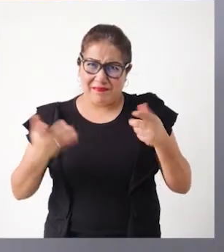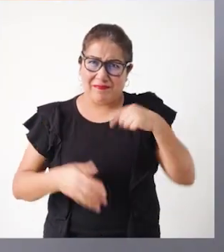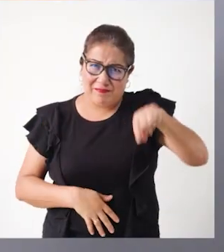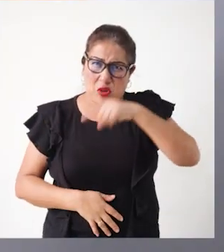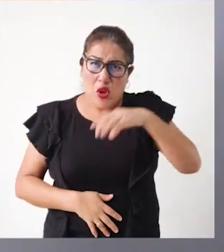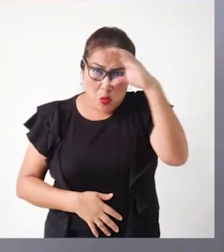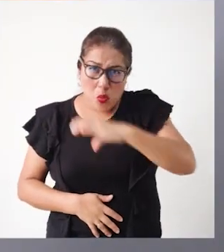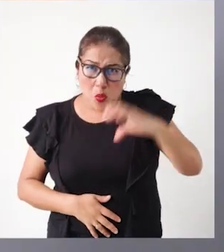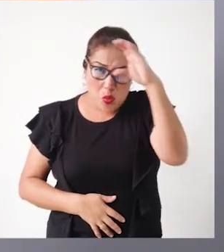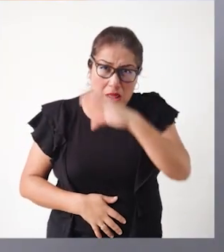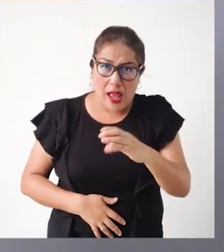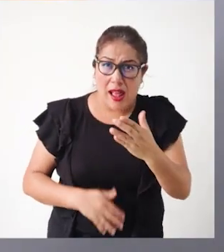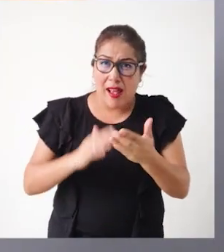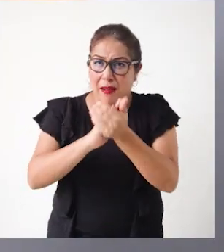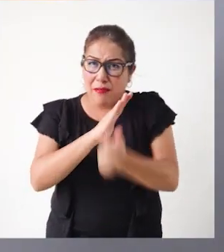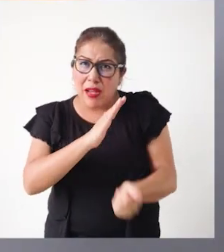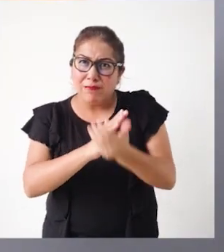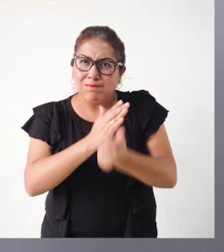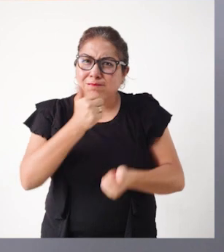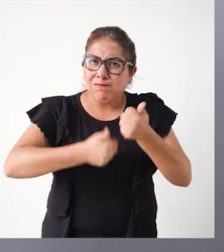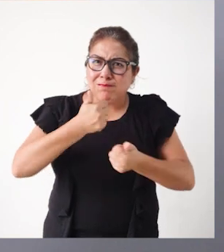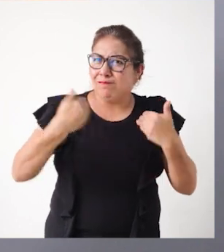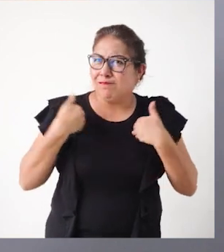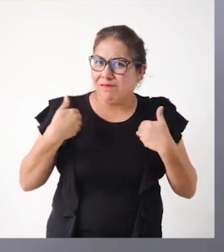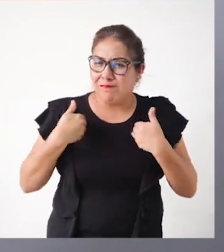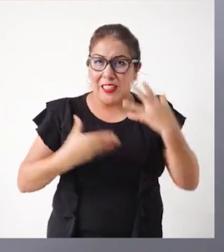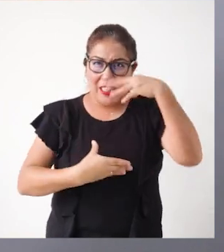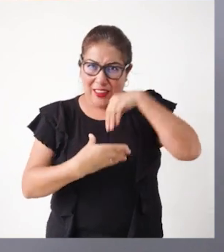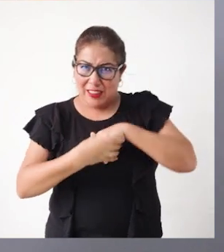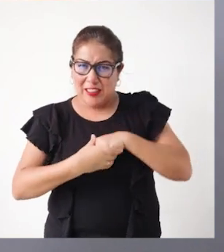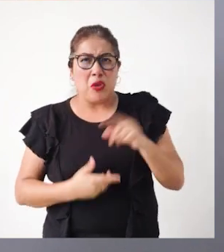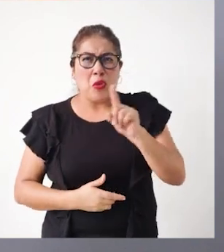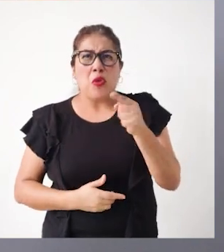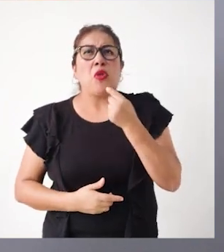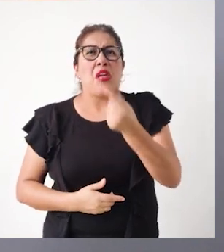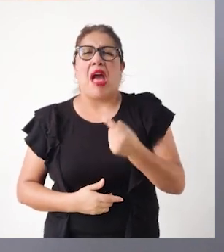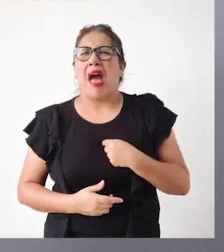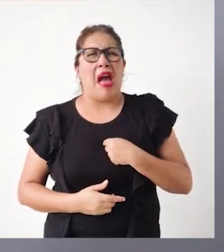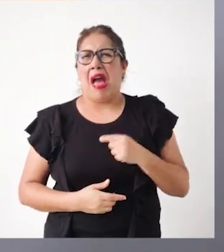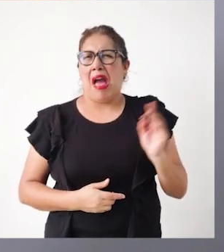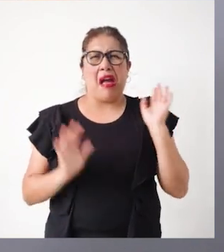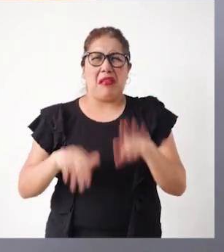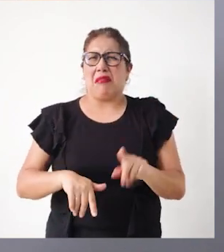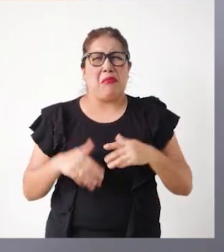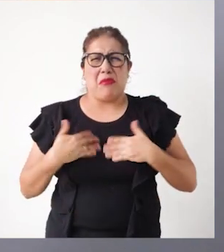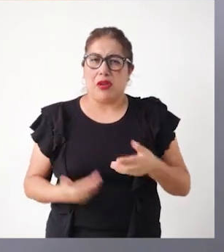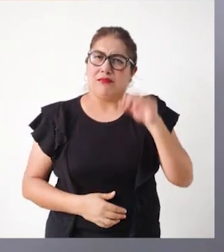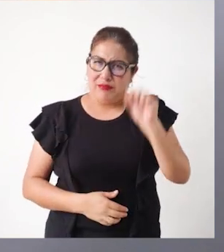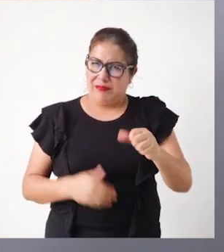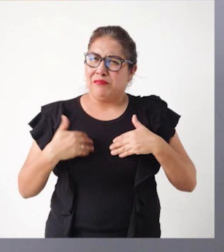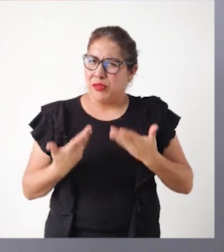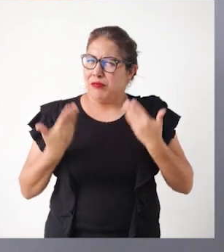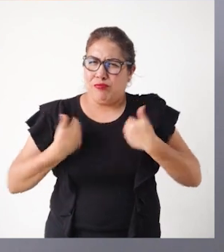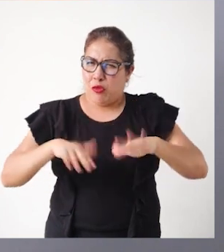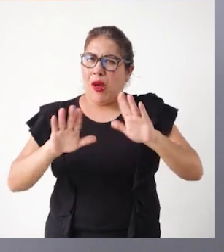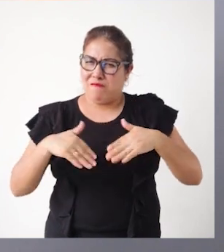Busquemos nuestras habilidades que tenemos. Y nos digamos, no puedo, si se puede,